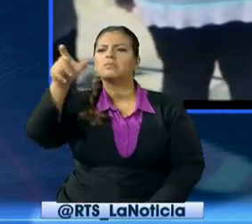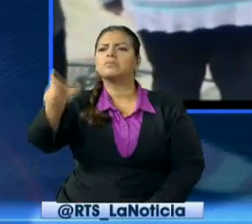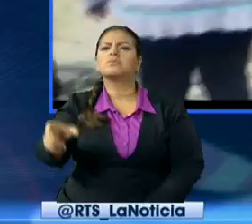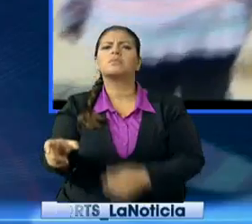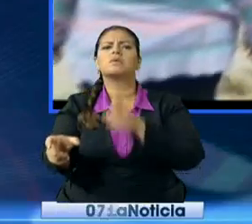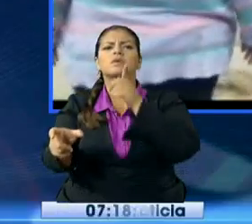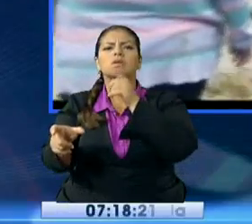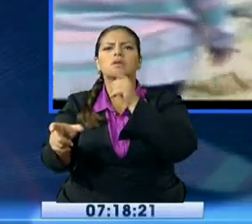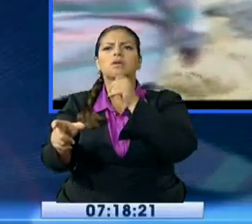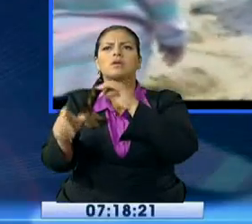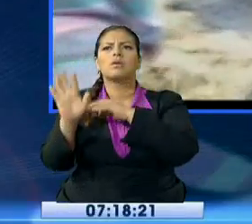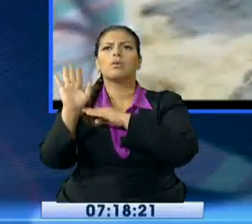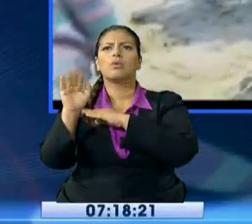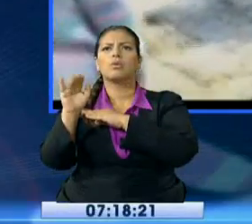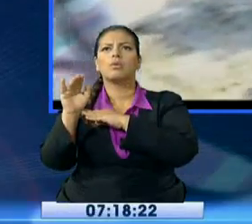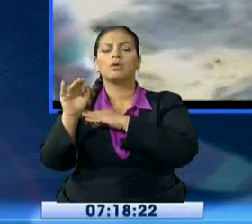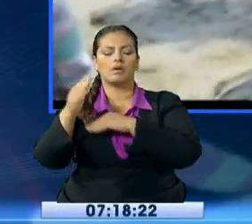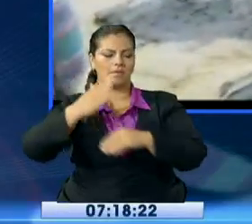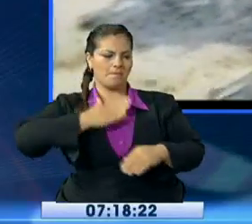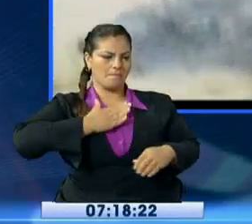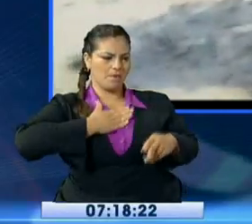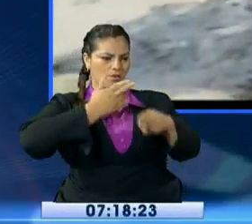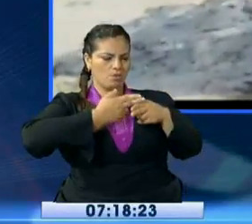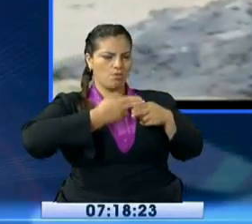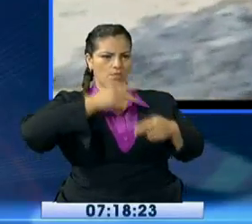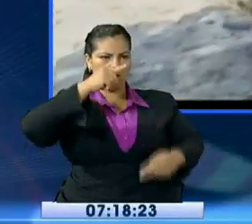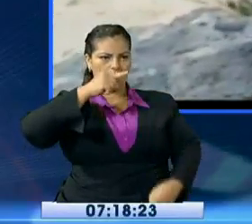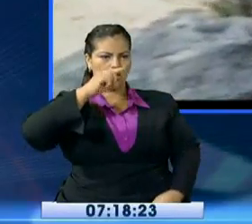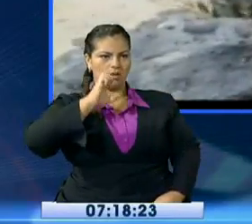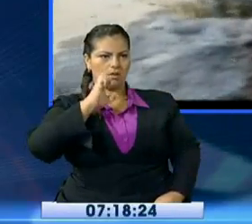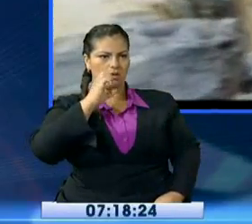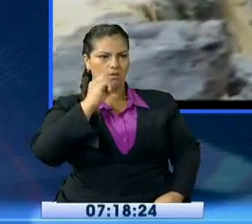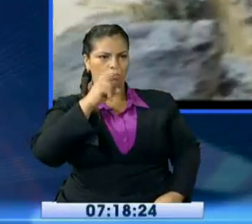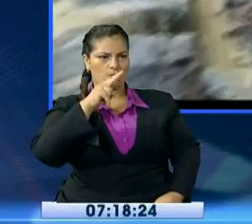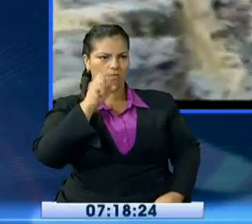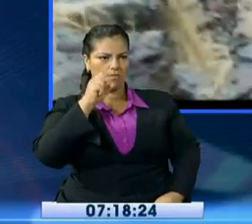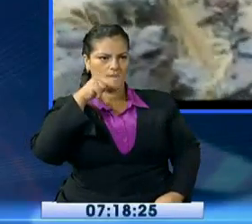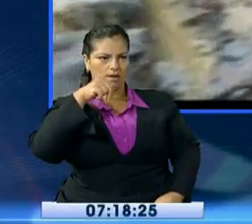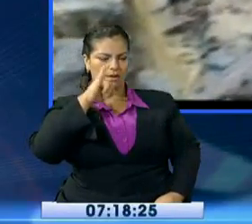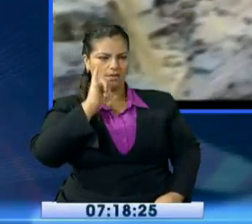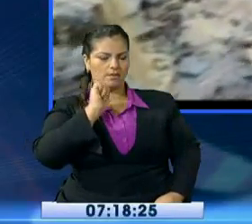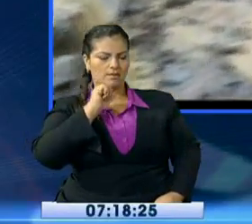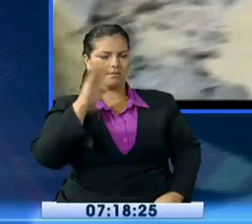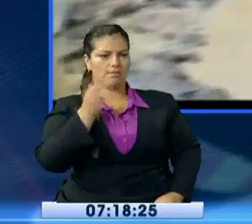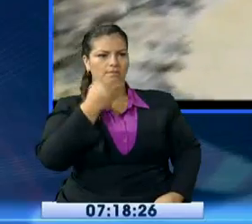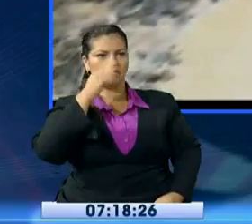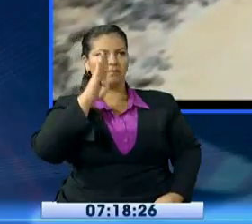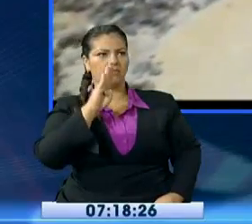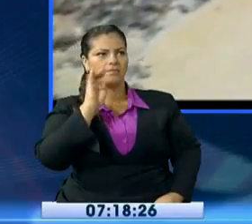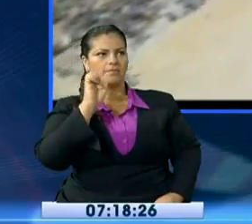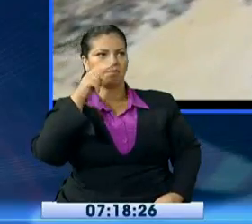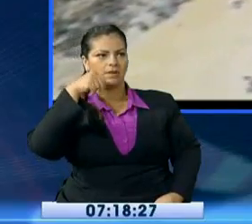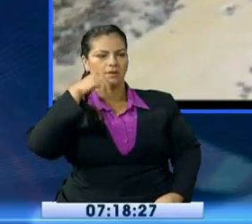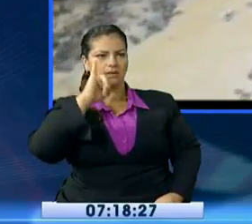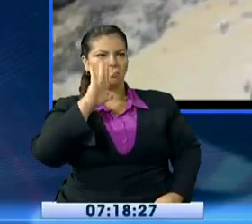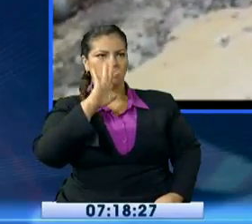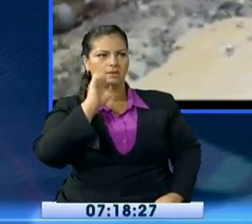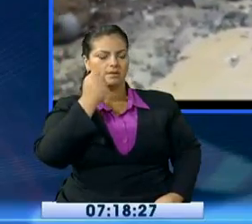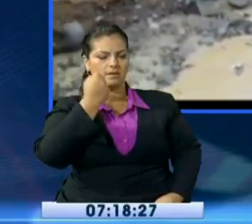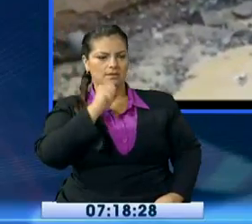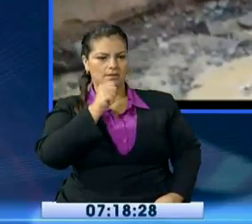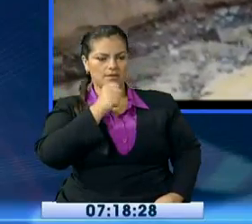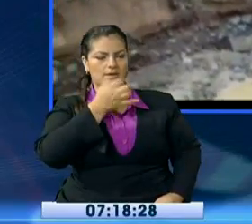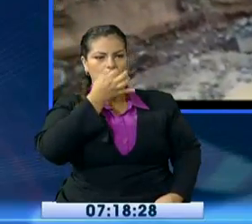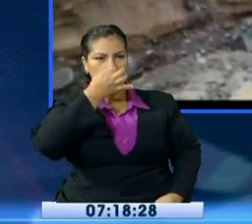Hola. Giovanni Benítez le saluda. Giovanni, ¿cómo estás? ¿Cómo estás, Hugo Gavilanes y Luisa Delgadillo desde Guayaquil?